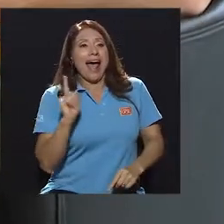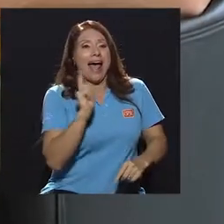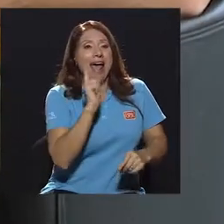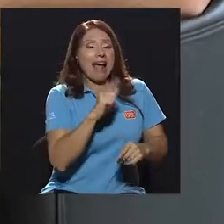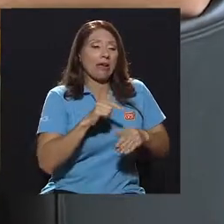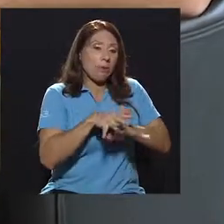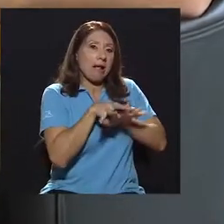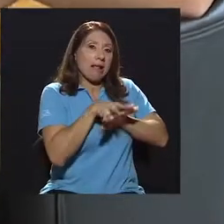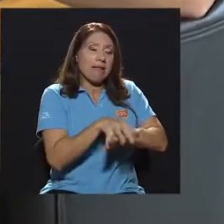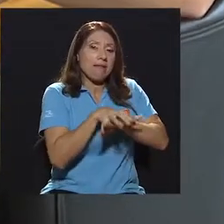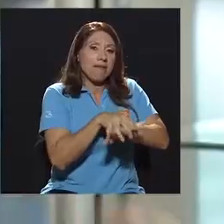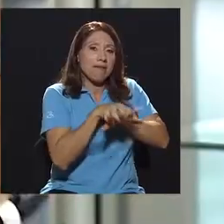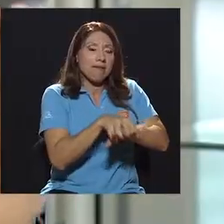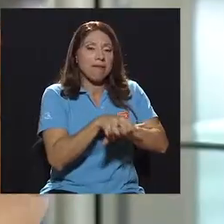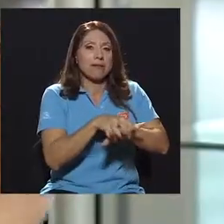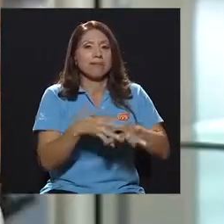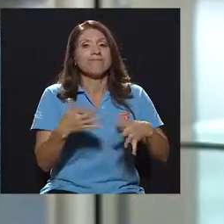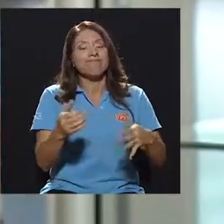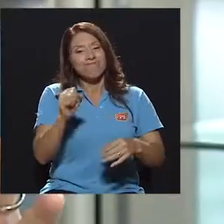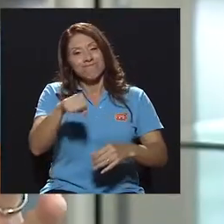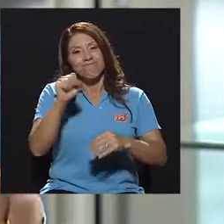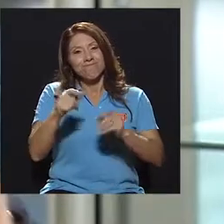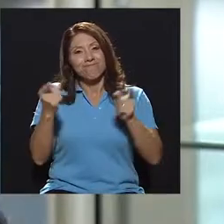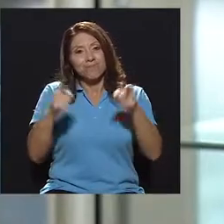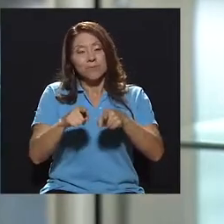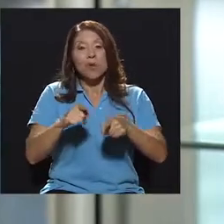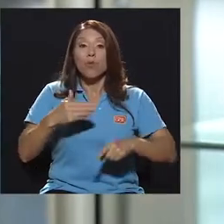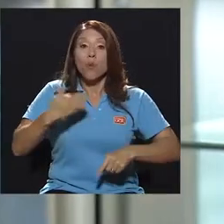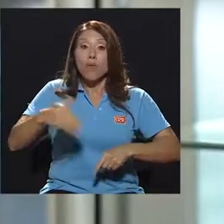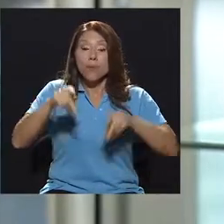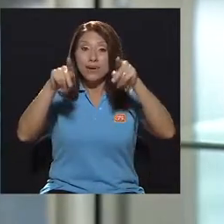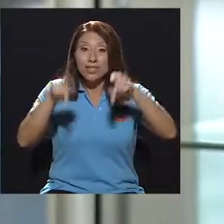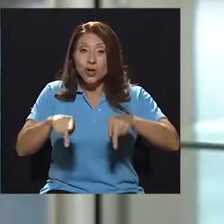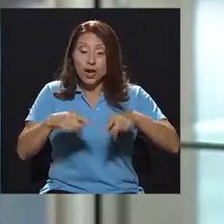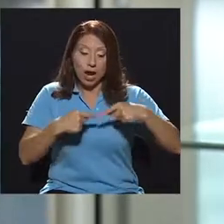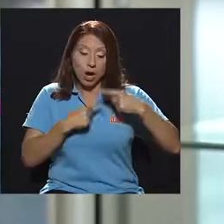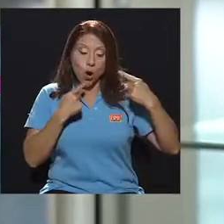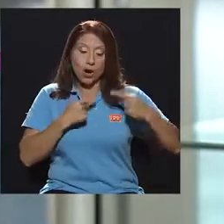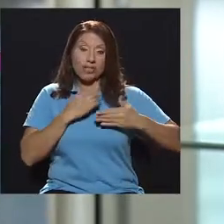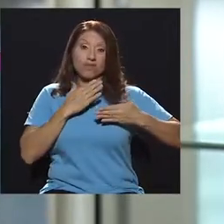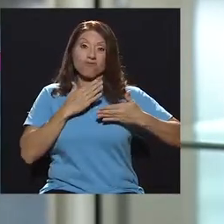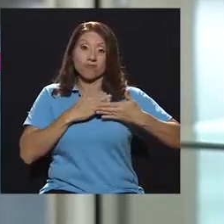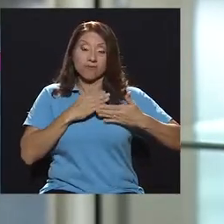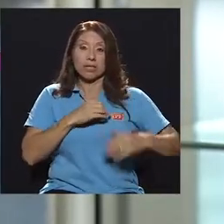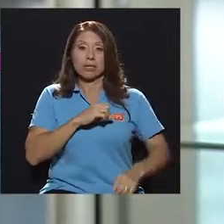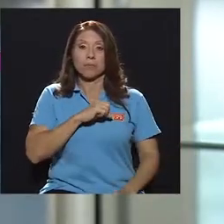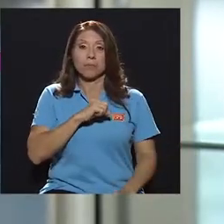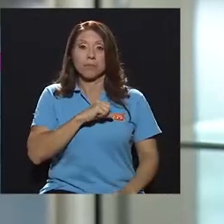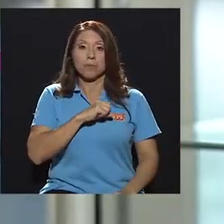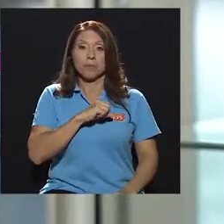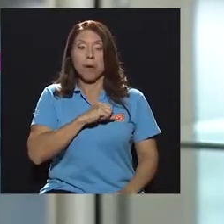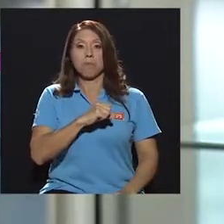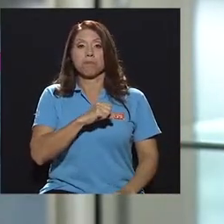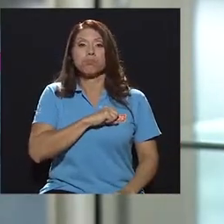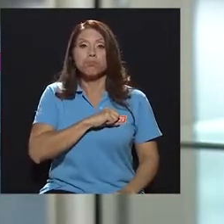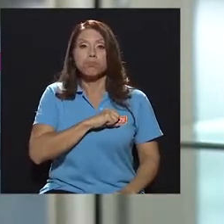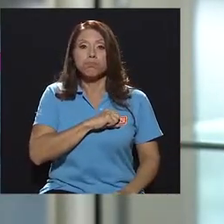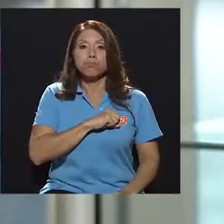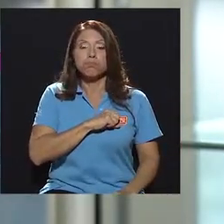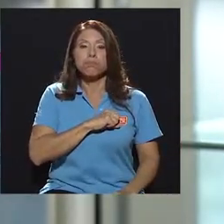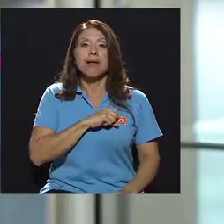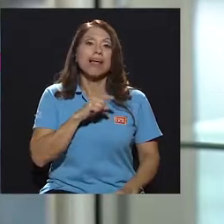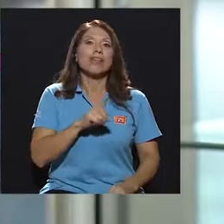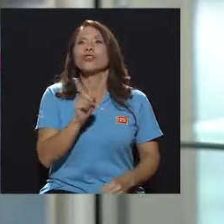es algo que llega a suceder mucho. Como le digo, cuando una persona entra en paro cardíaco, su corazón se detiene. Bueno, realmente, o si